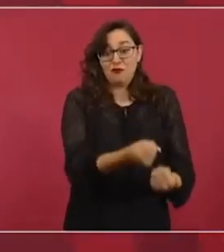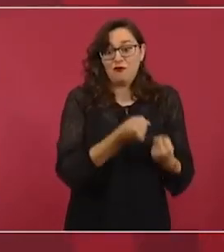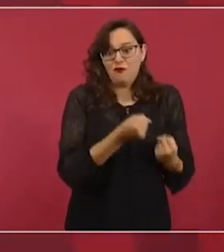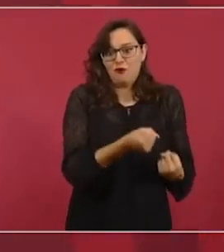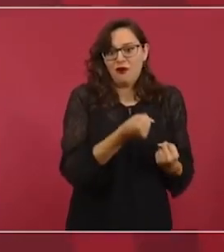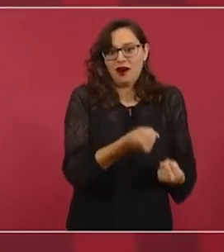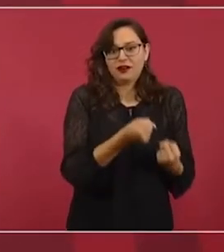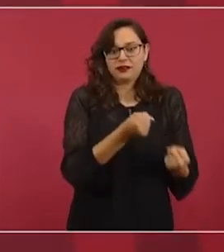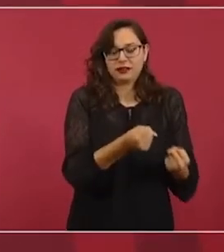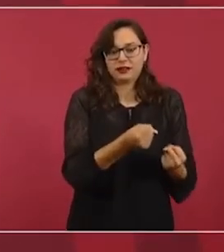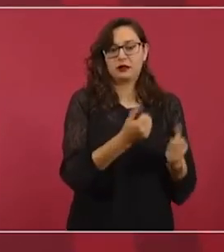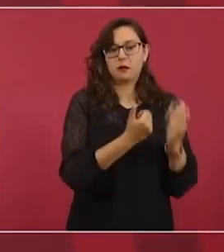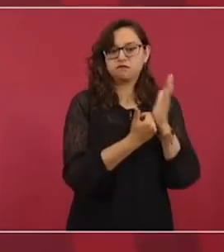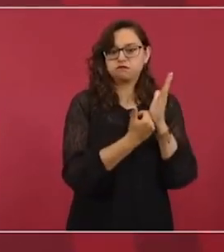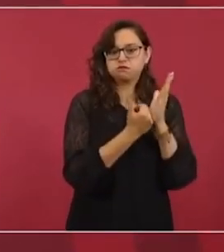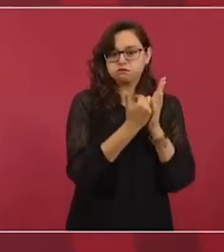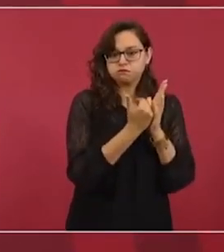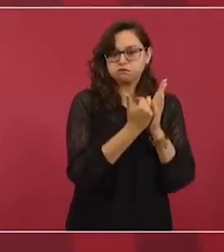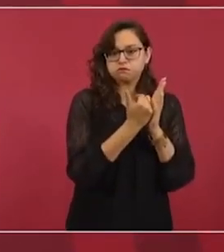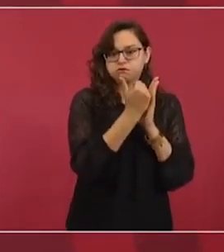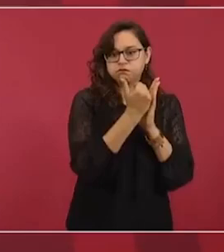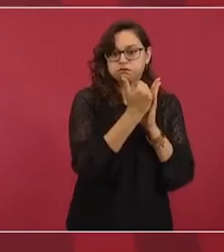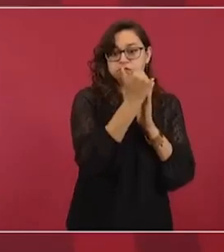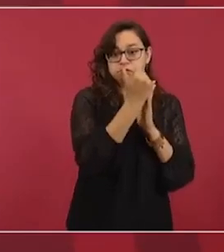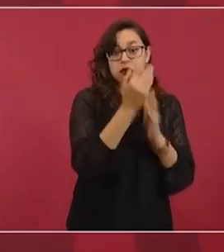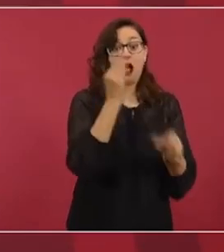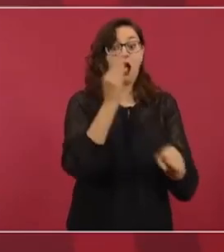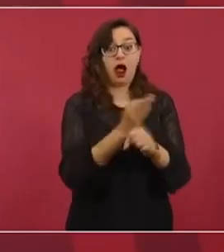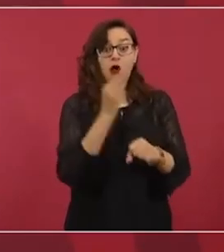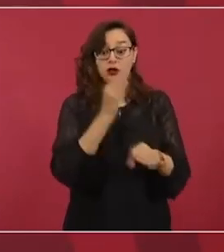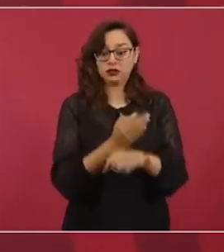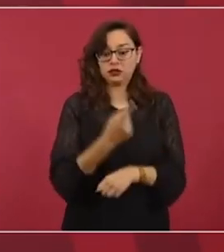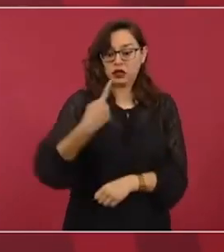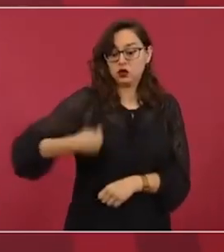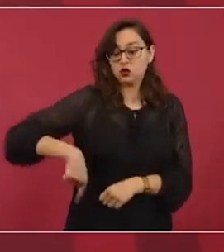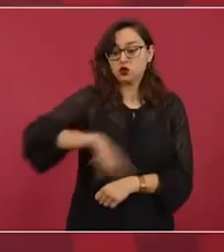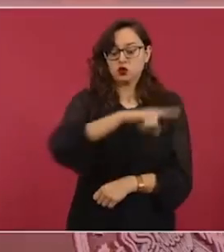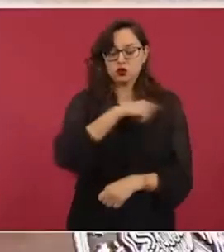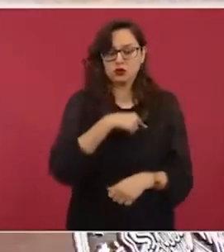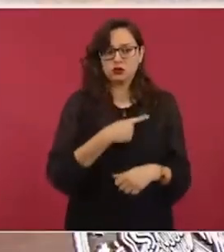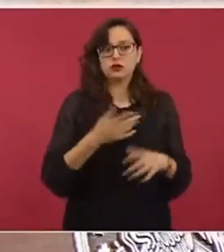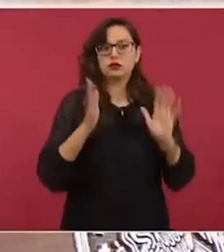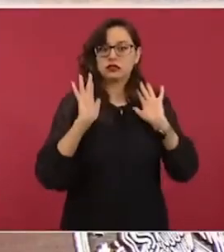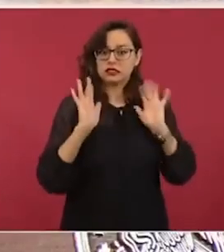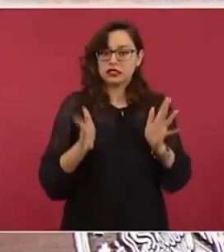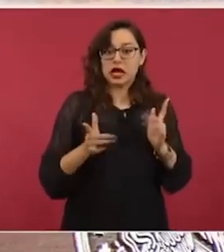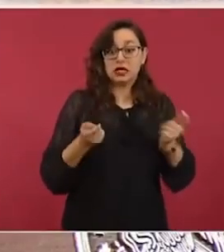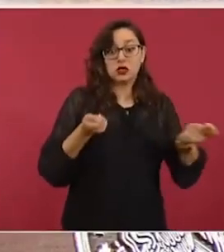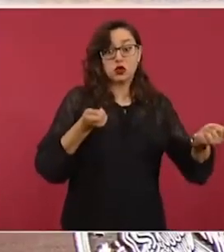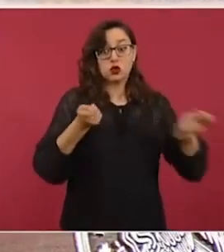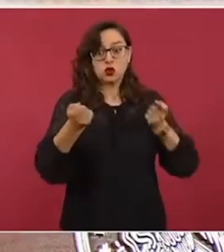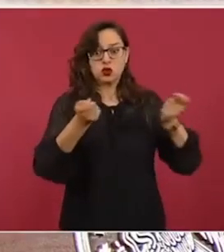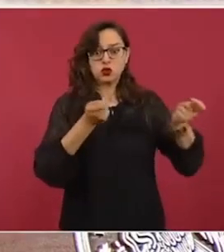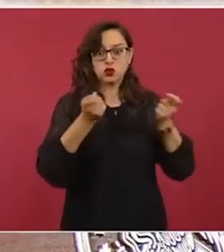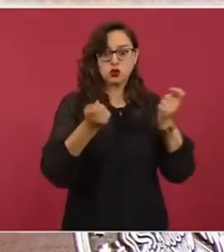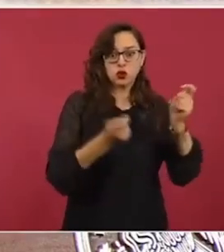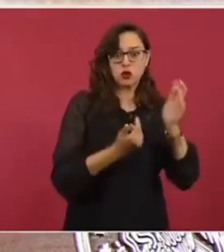logramos detener ese crecimiento. Y hay, aunque sea